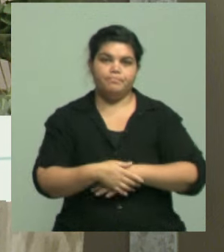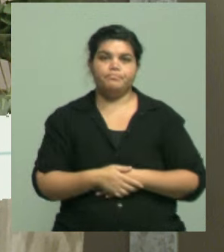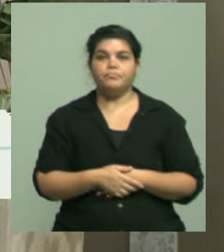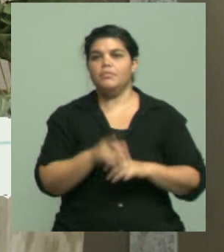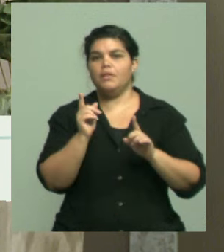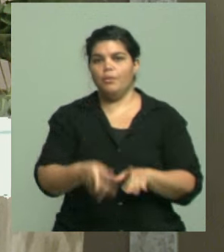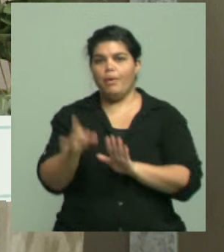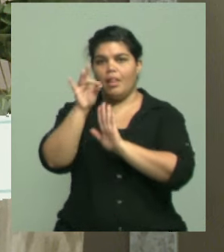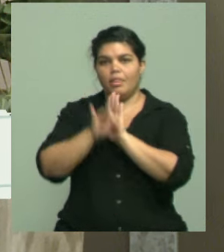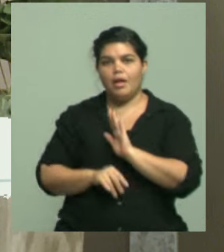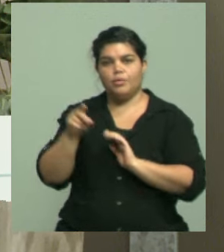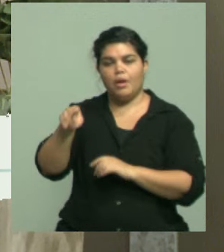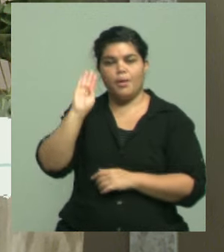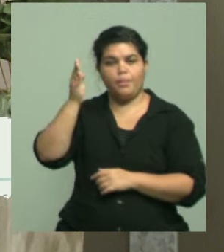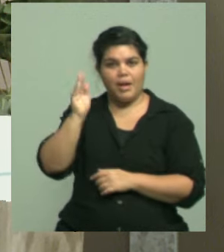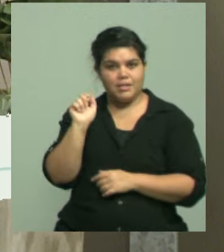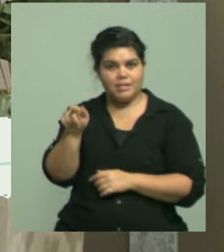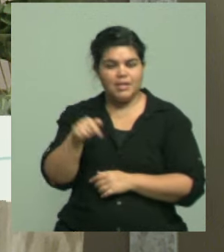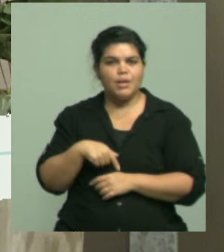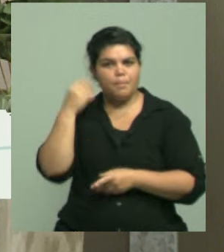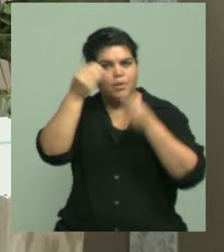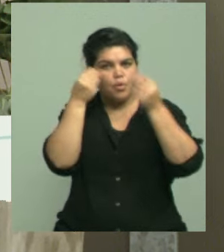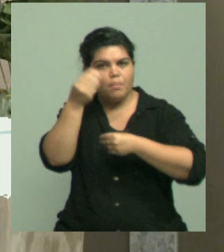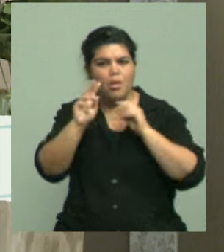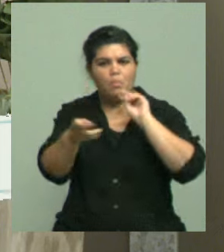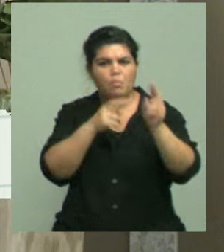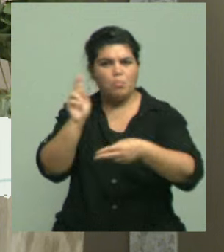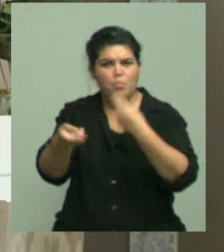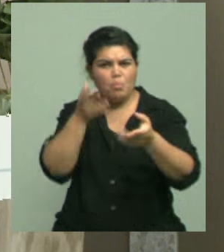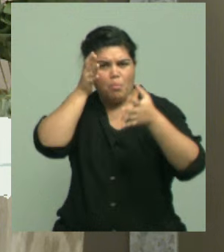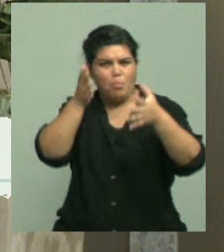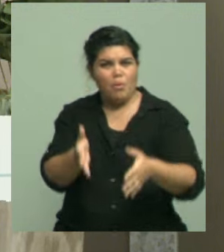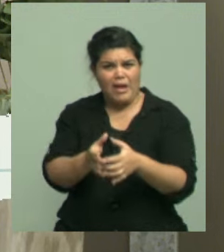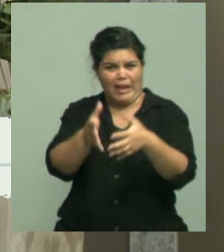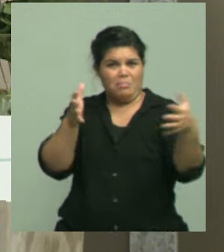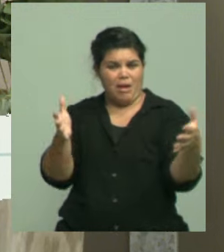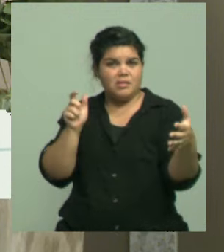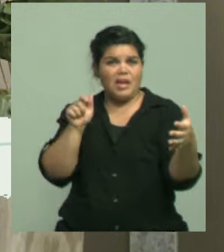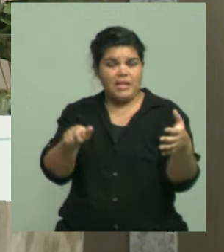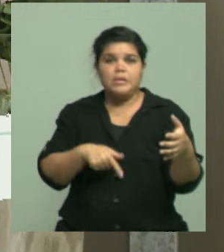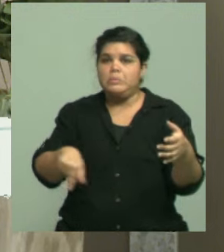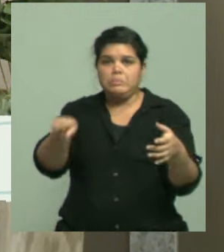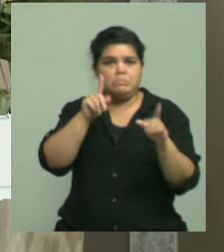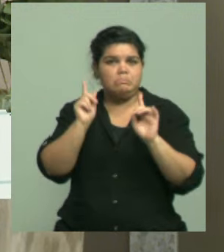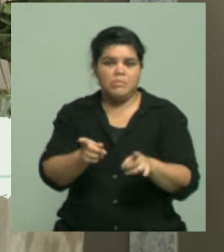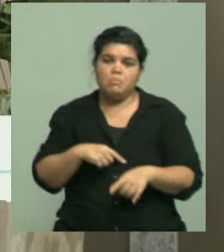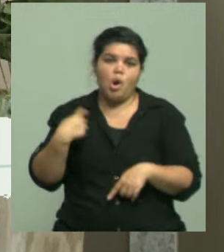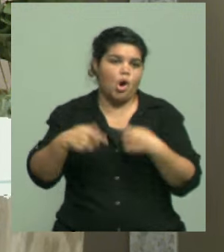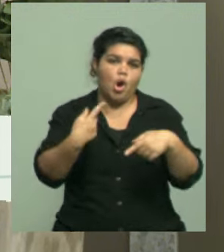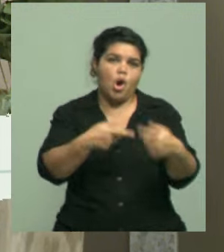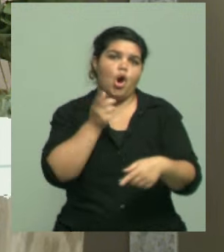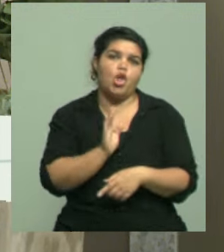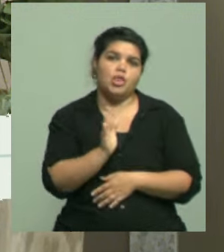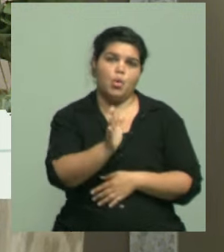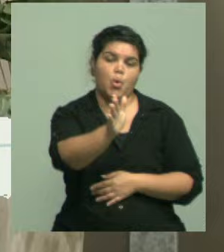de Brasil, están muy preocupados por la cantidad de muertes, y sobre todo porque es algo que también ellos entienden ha venido para quedarse. Bueno, de hecho Brasil es